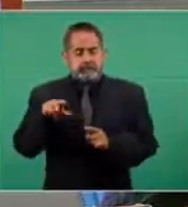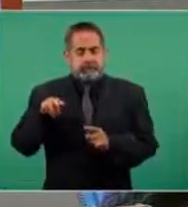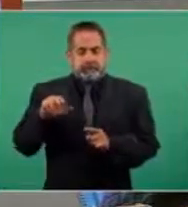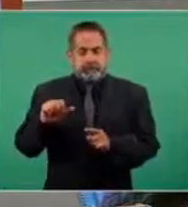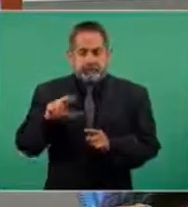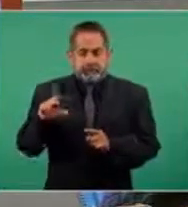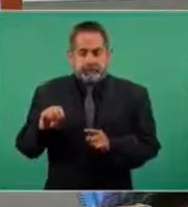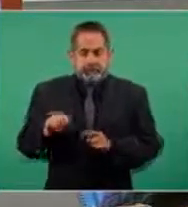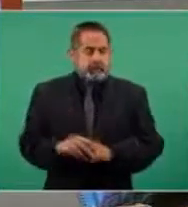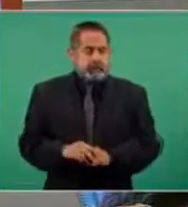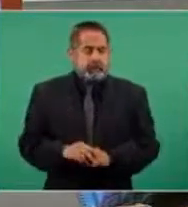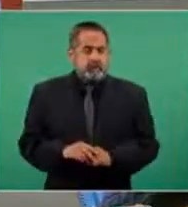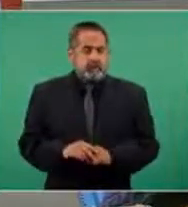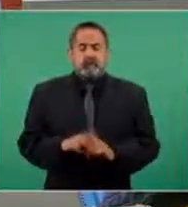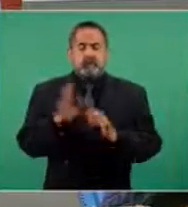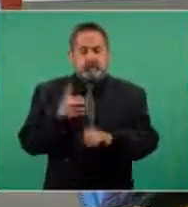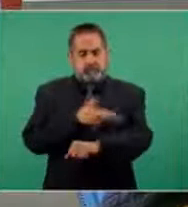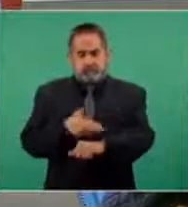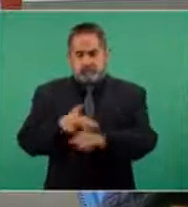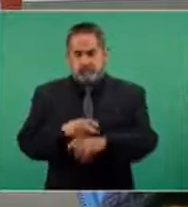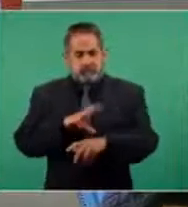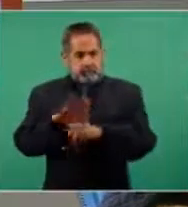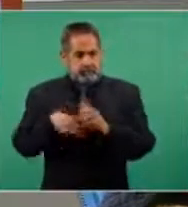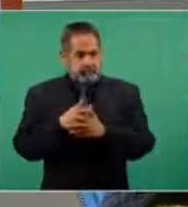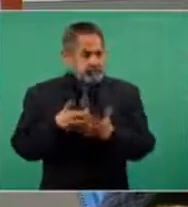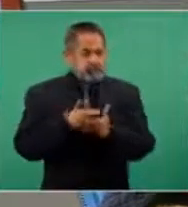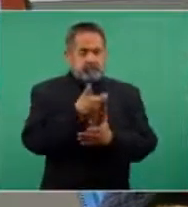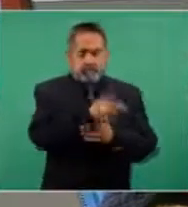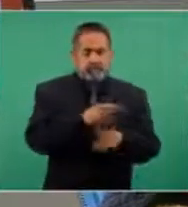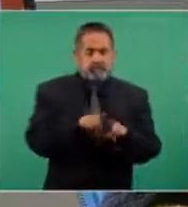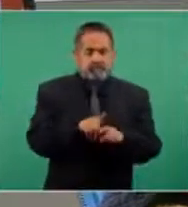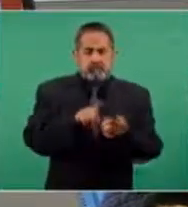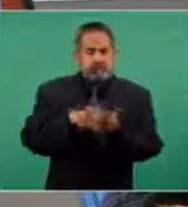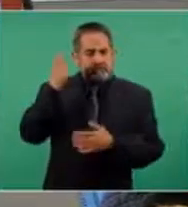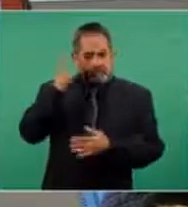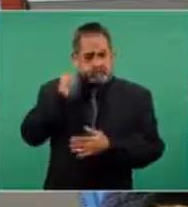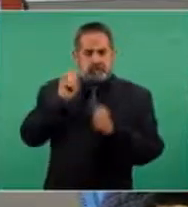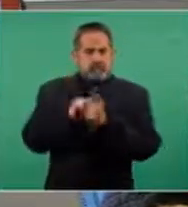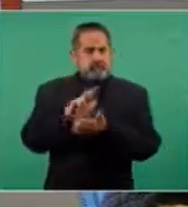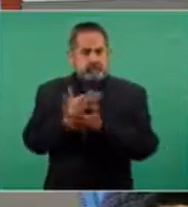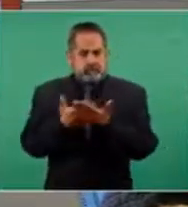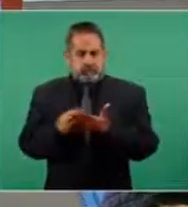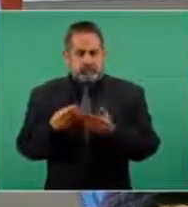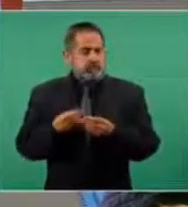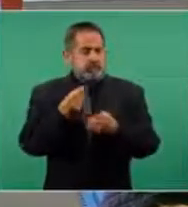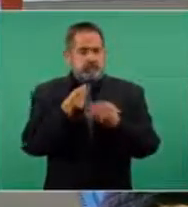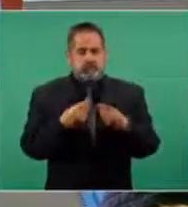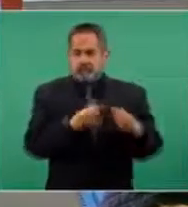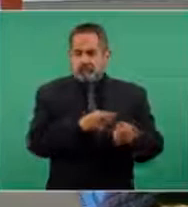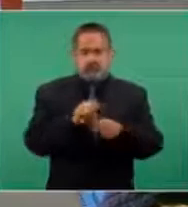Se llevó a cabo el primer pago como jubilado mediante recibo folio